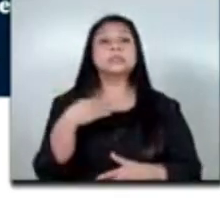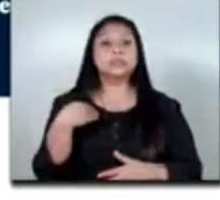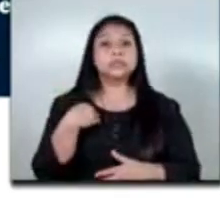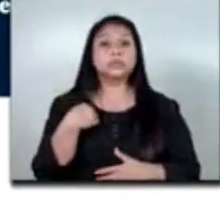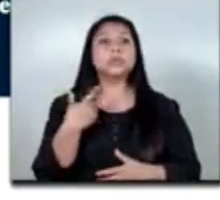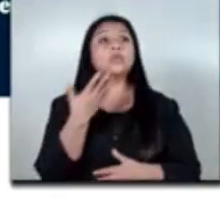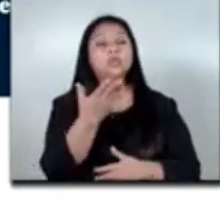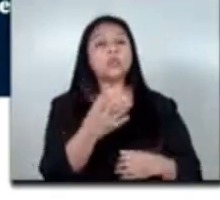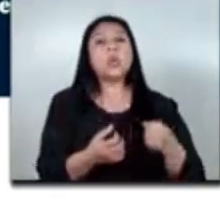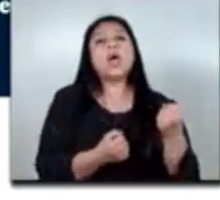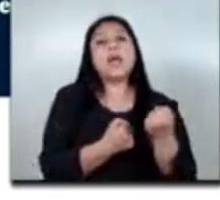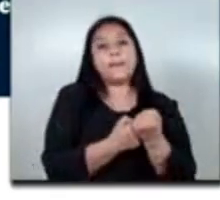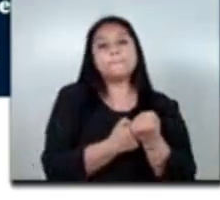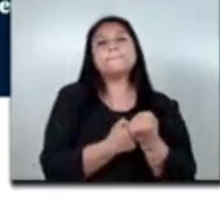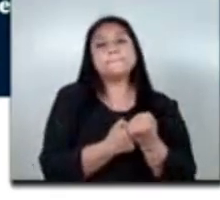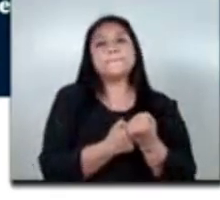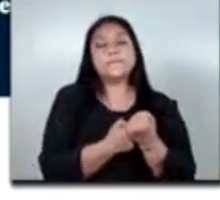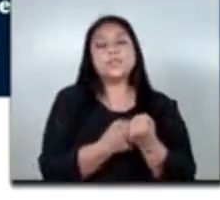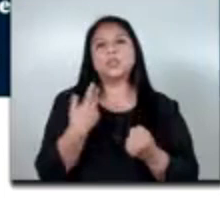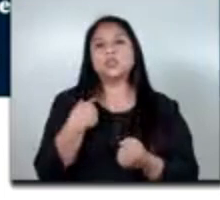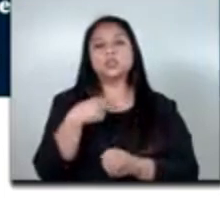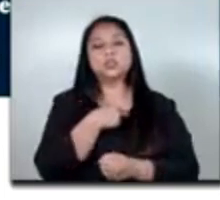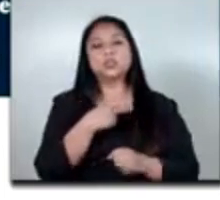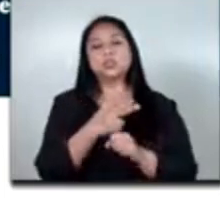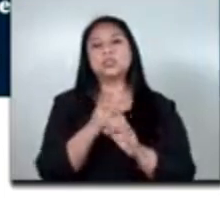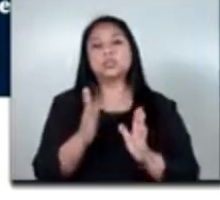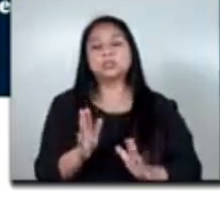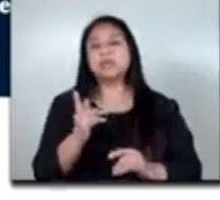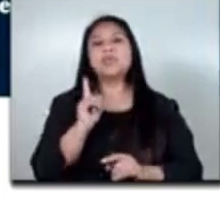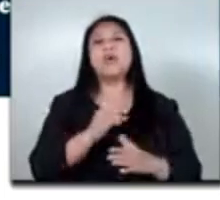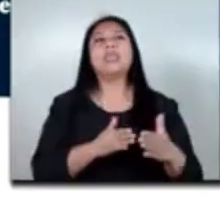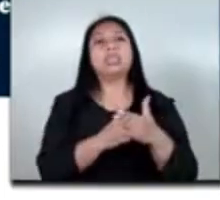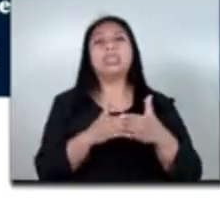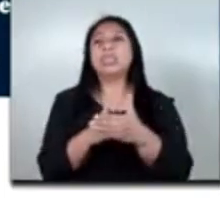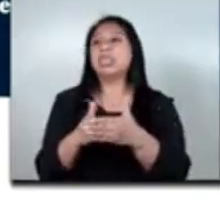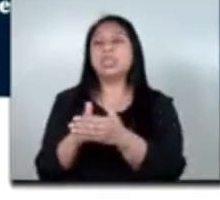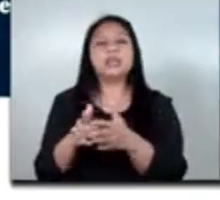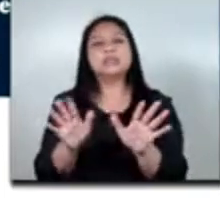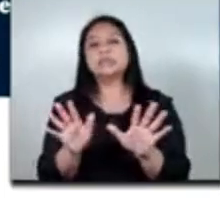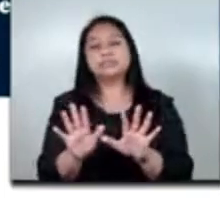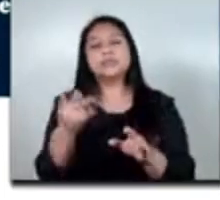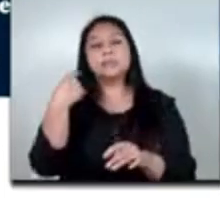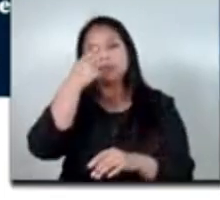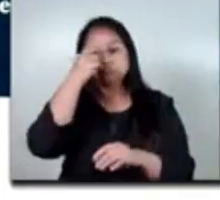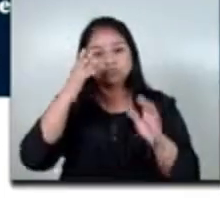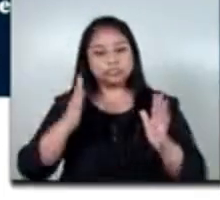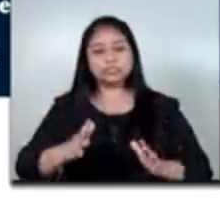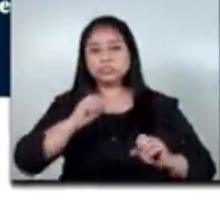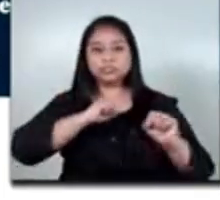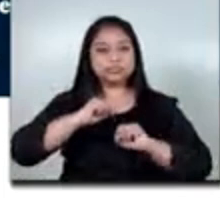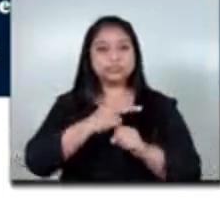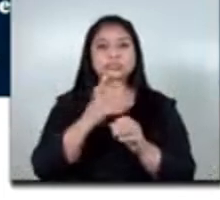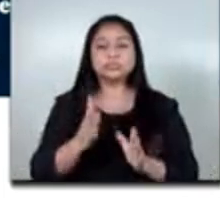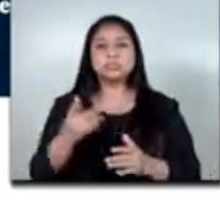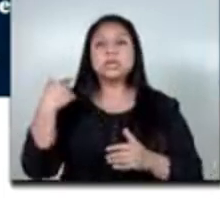un apoyo a nuestros hermanos guatemaltecos y no un obstáculo para los empleadores y para los guatemaltecos para poder viajar al